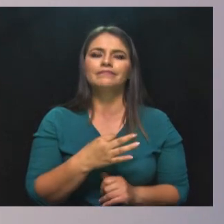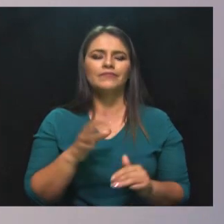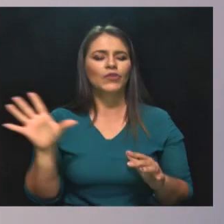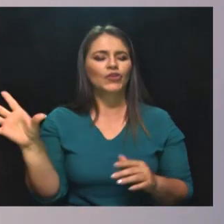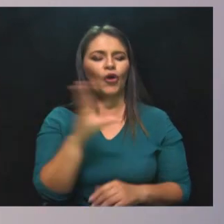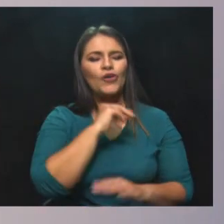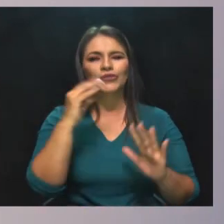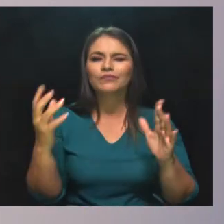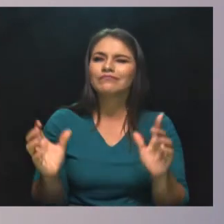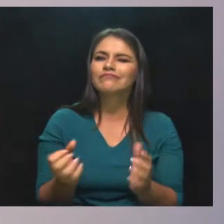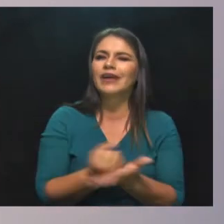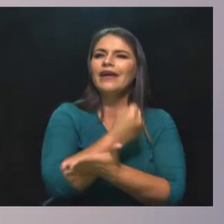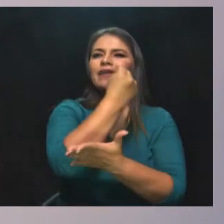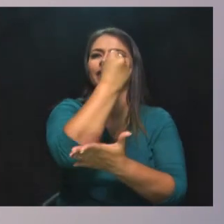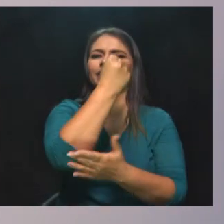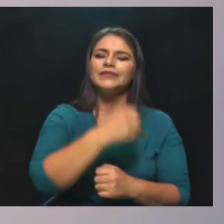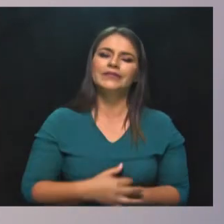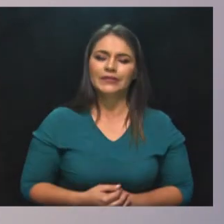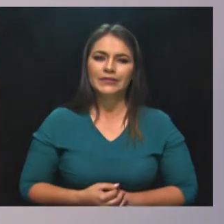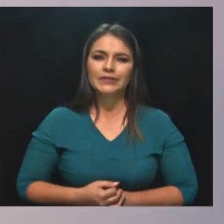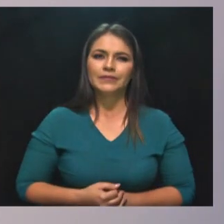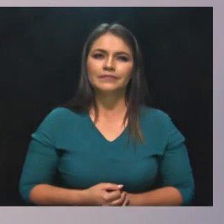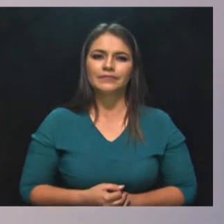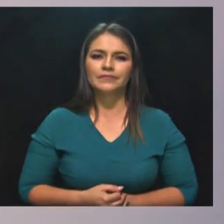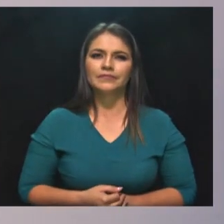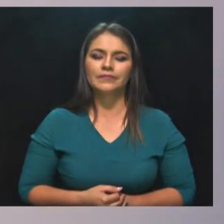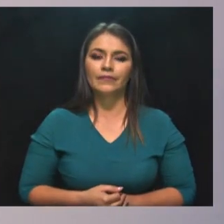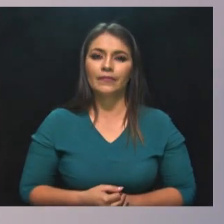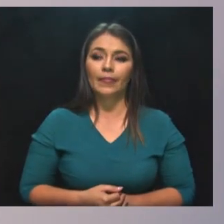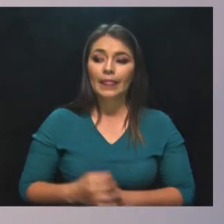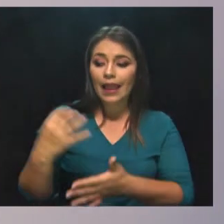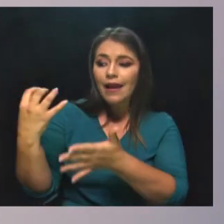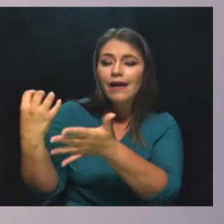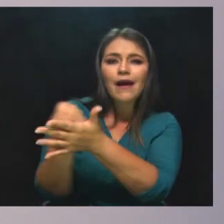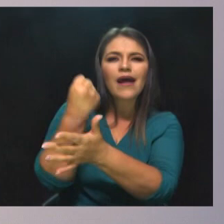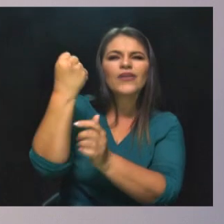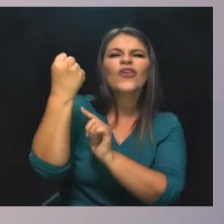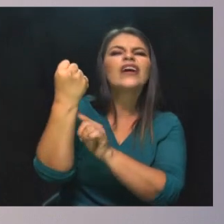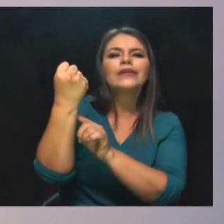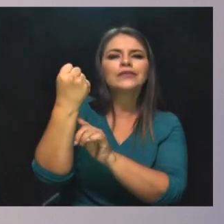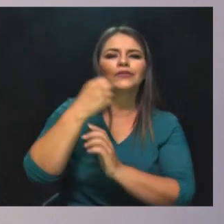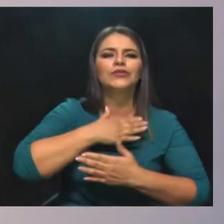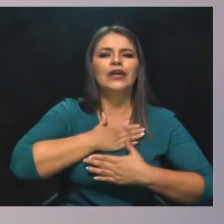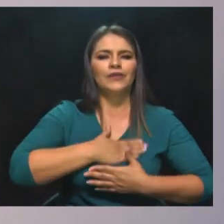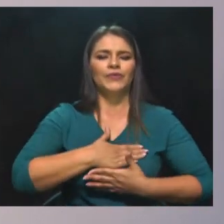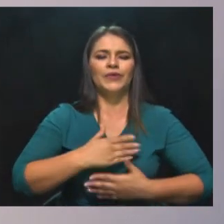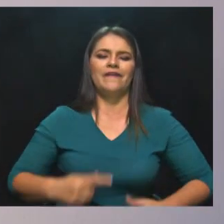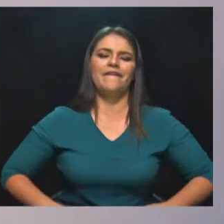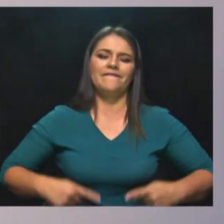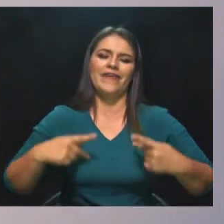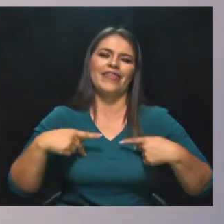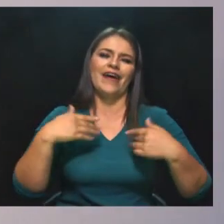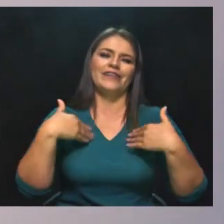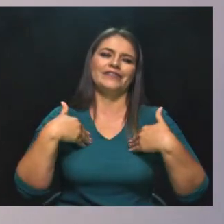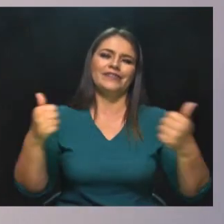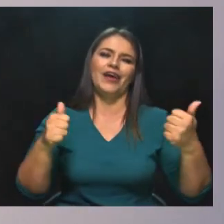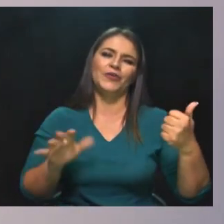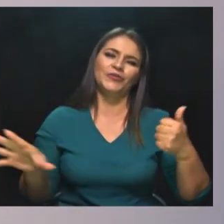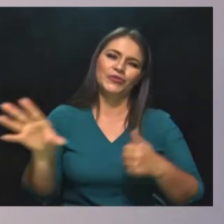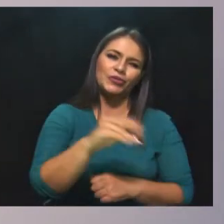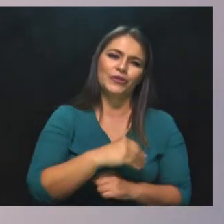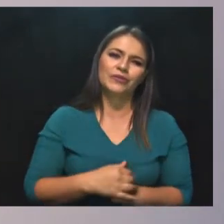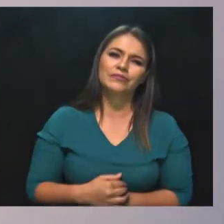todos y ese triunfo no puede ser otro, sino la victoria de la vida. Nuestro Dios,